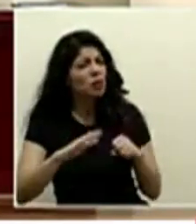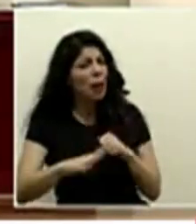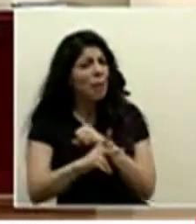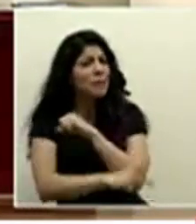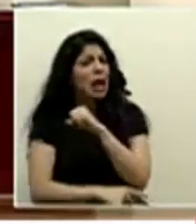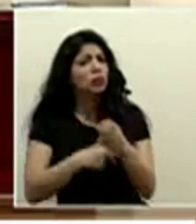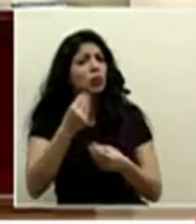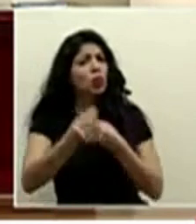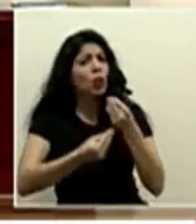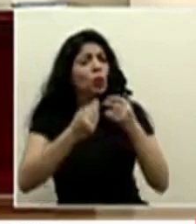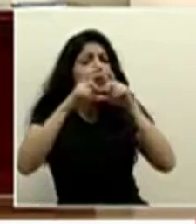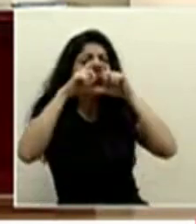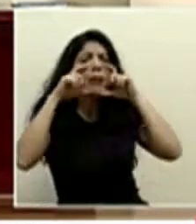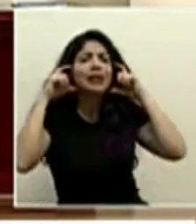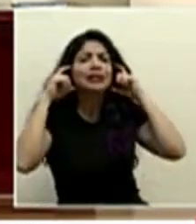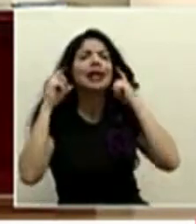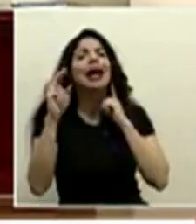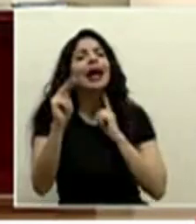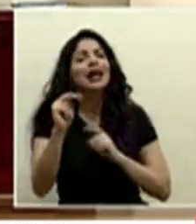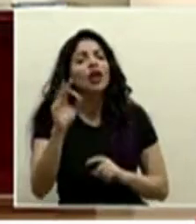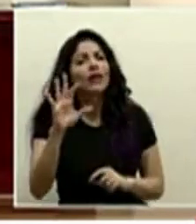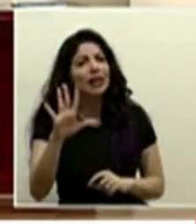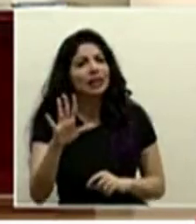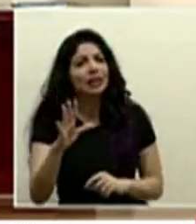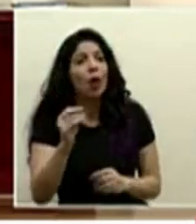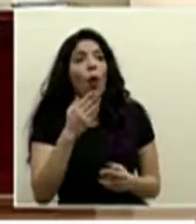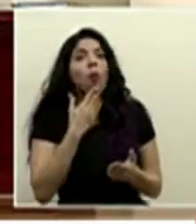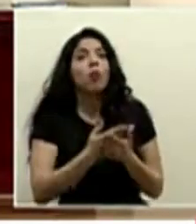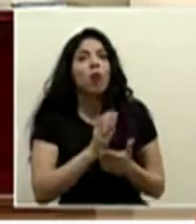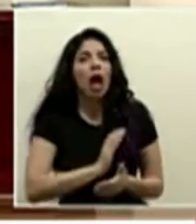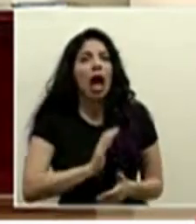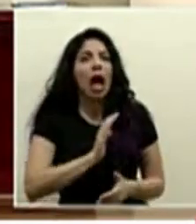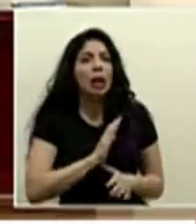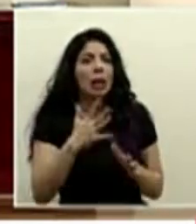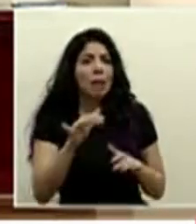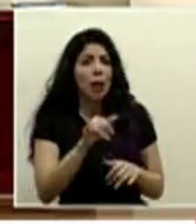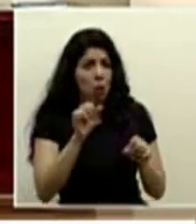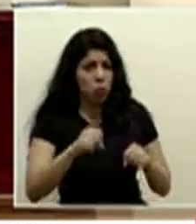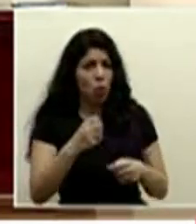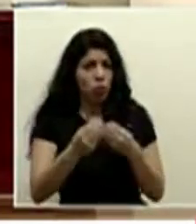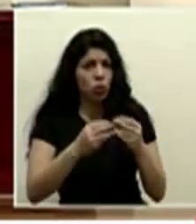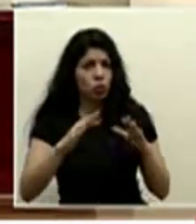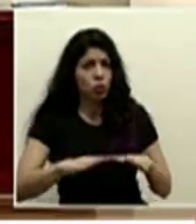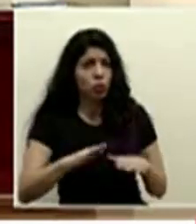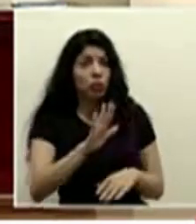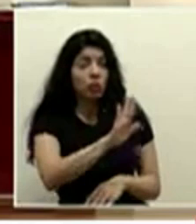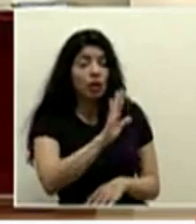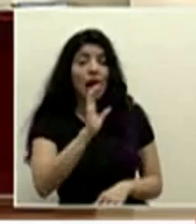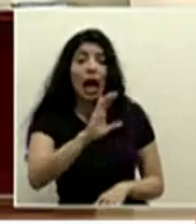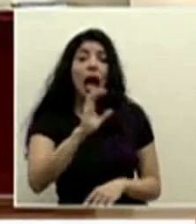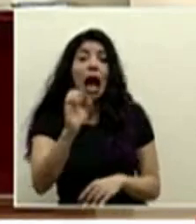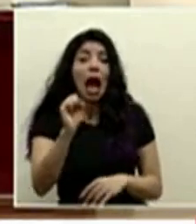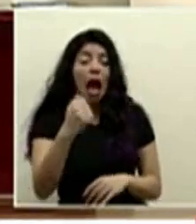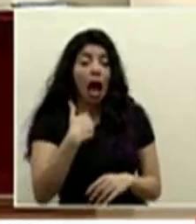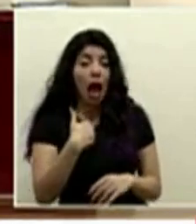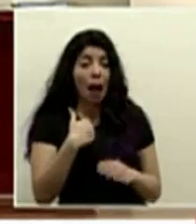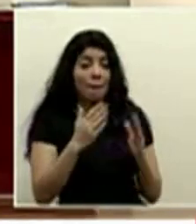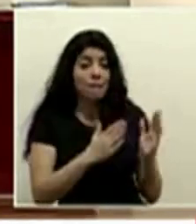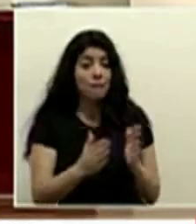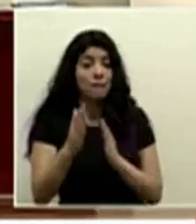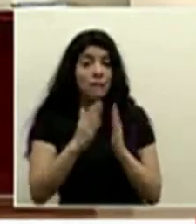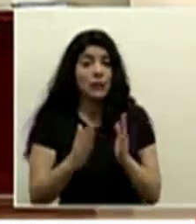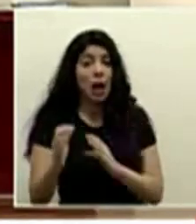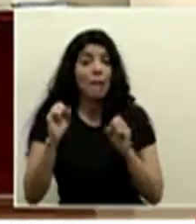produzca mascarillas N95 o de calidad parecida aquí ha contemplado la caja costarricense seguro social la